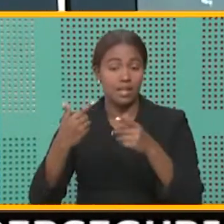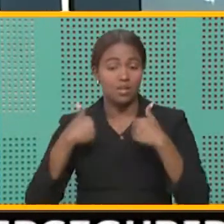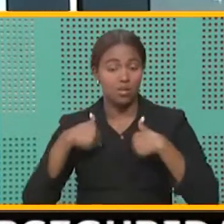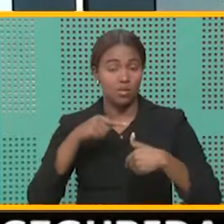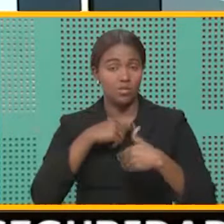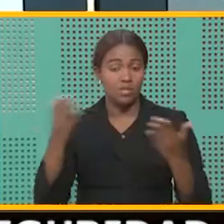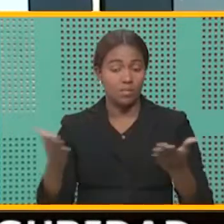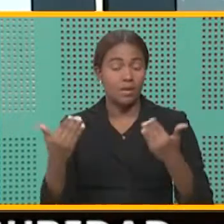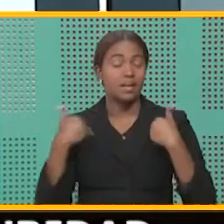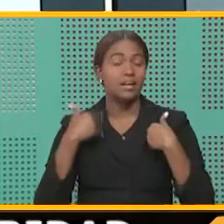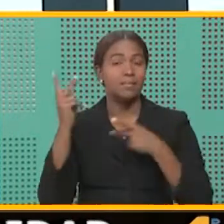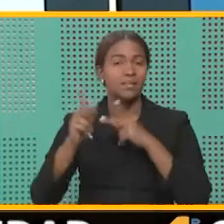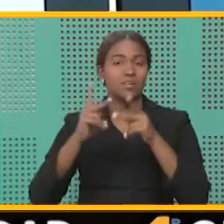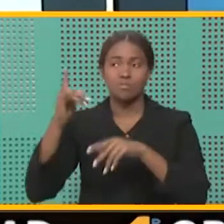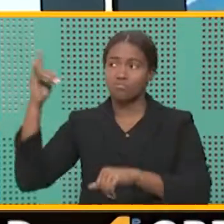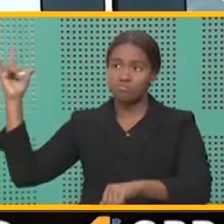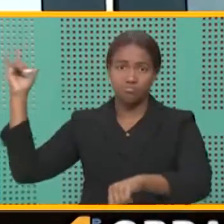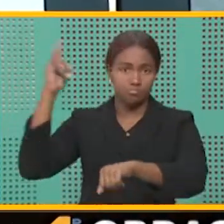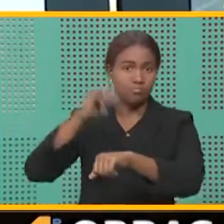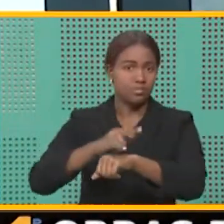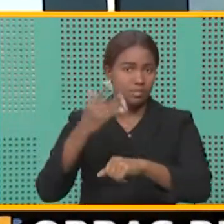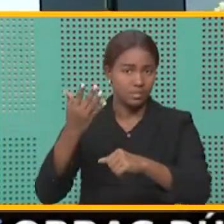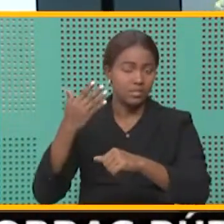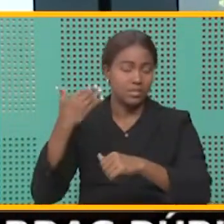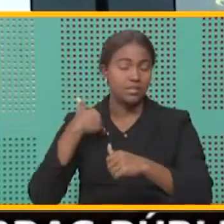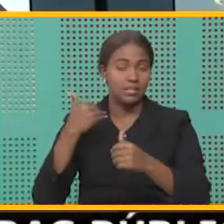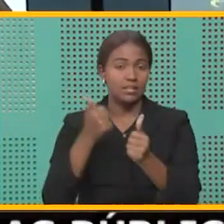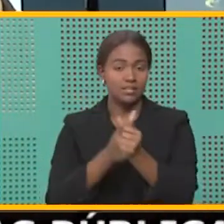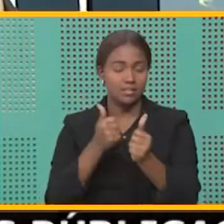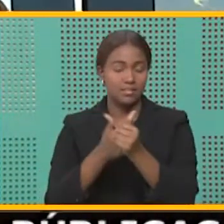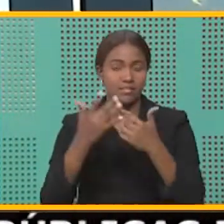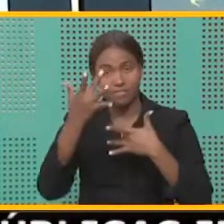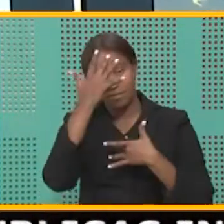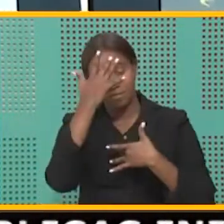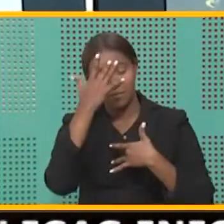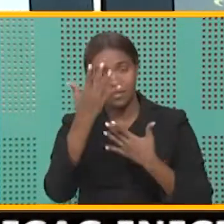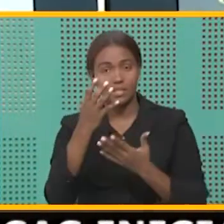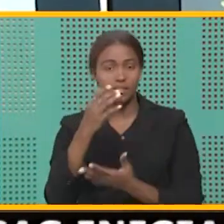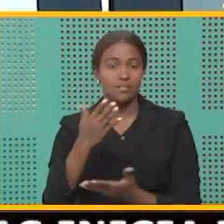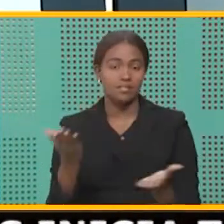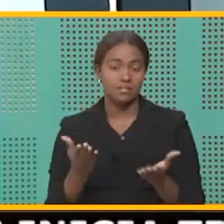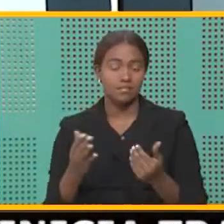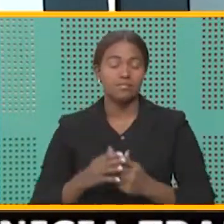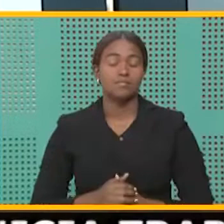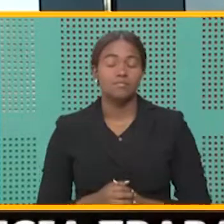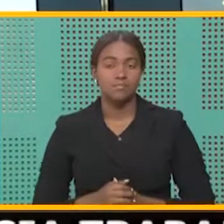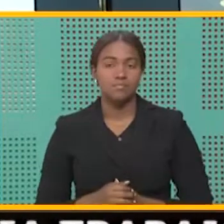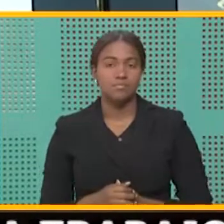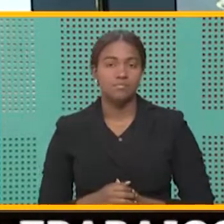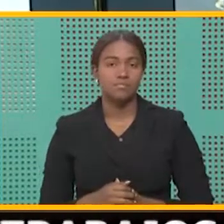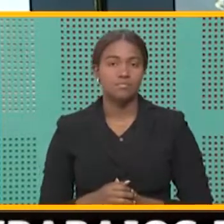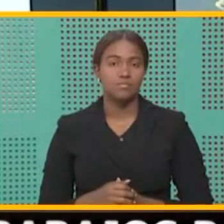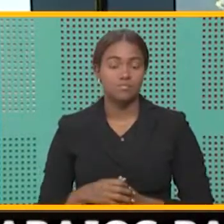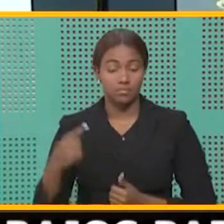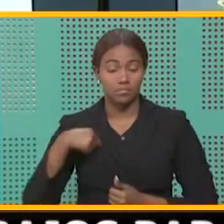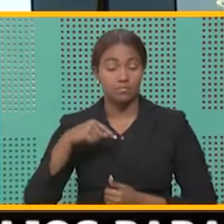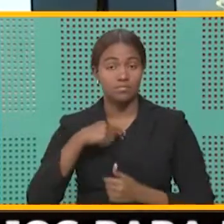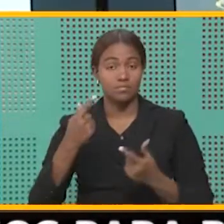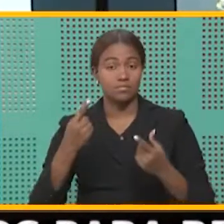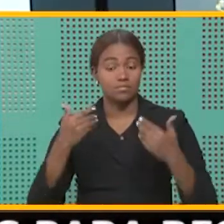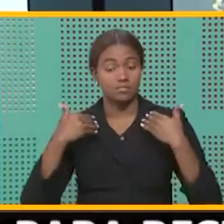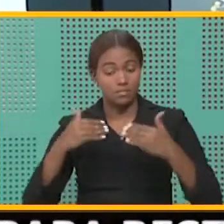que han llegado al país y han traído el coronavirus. Estamos haciendo la gestión